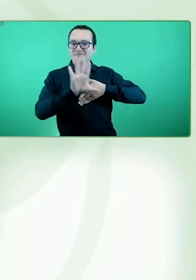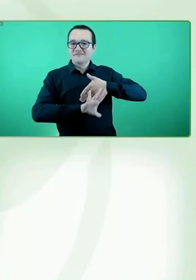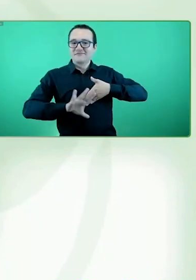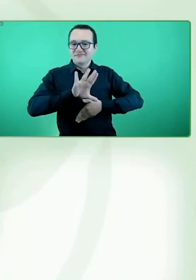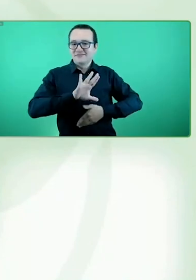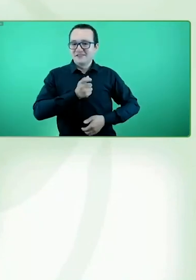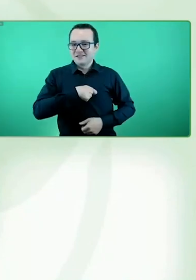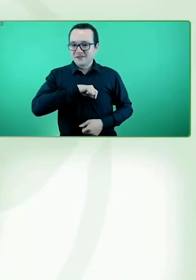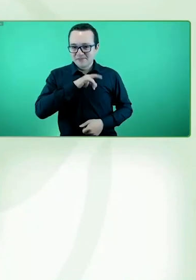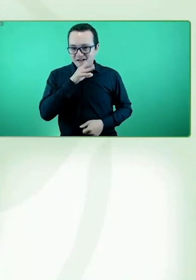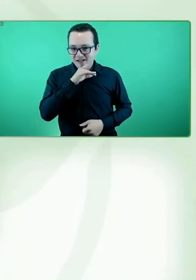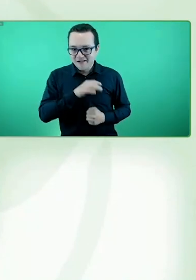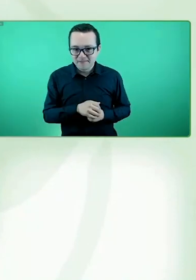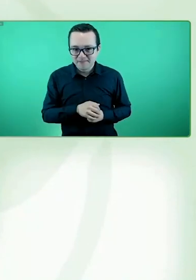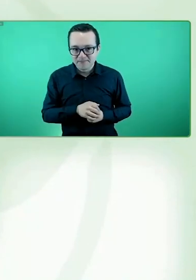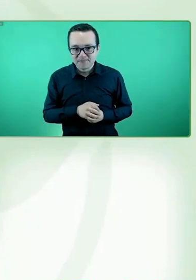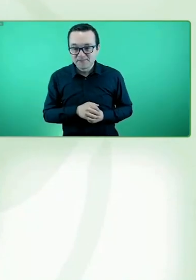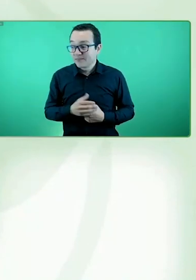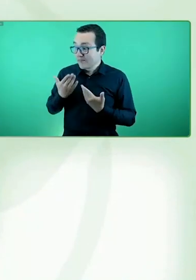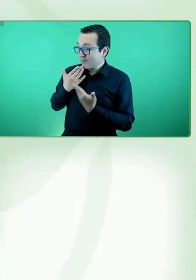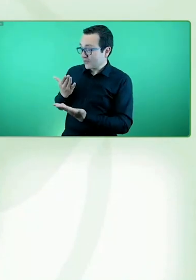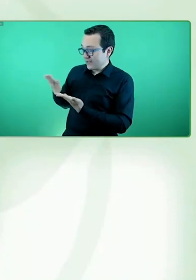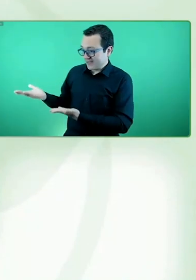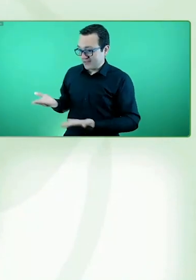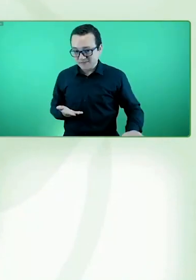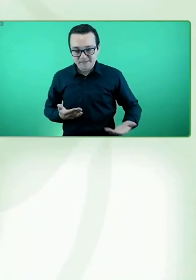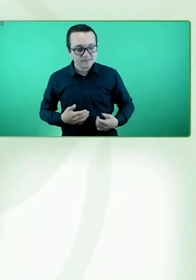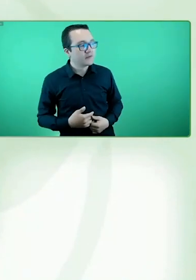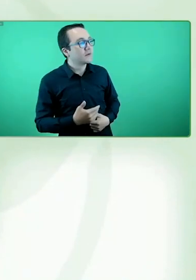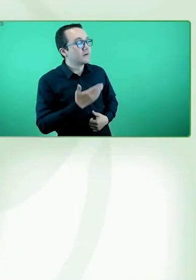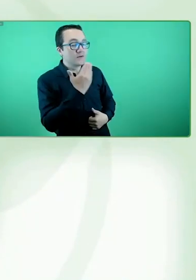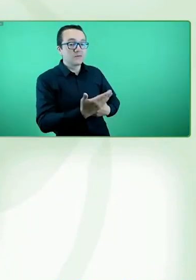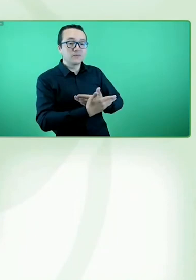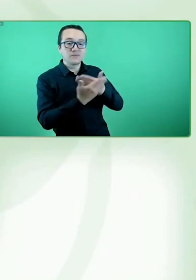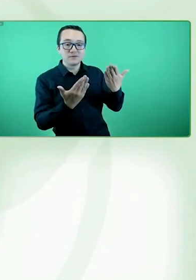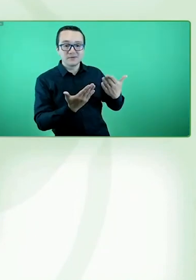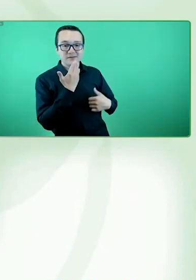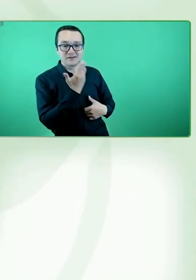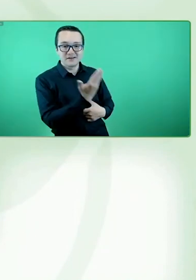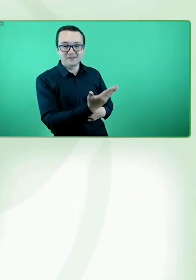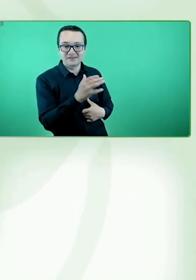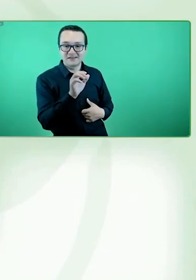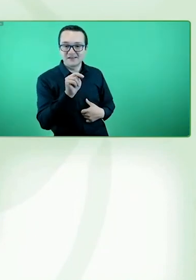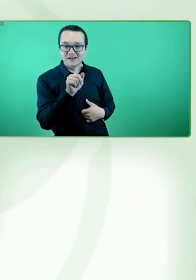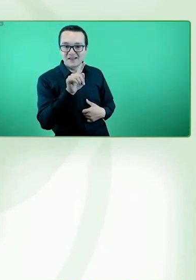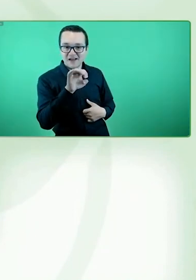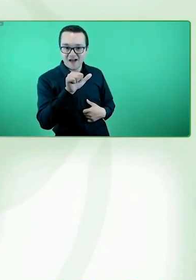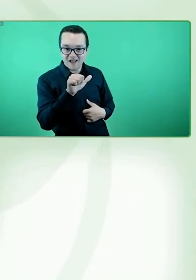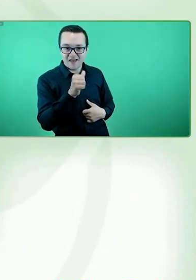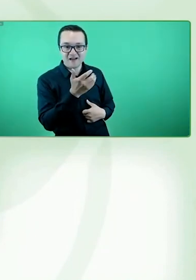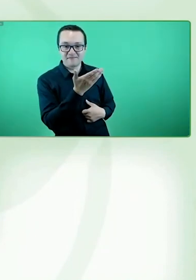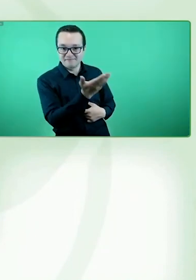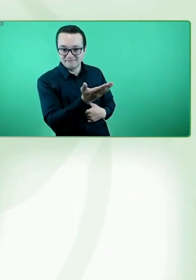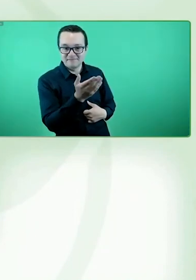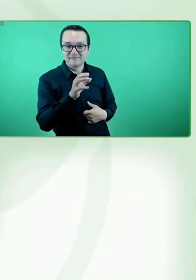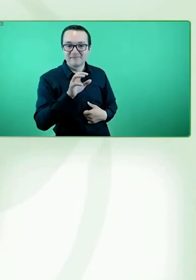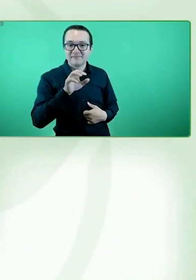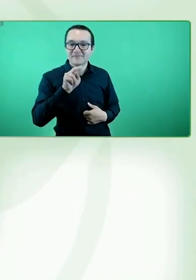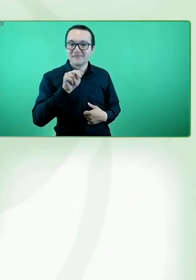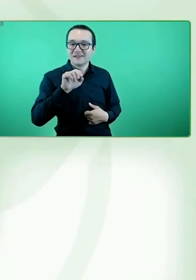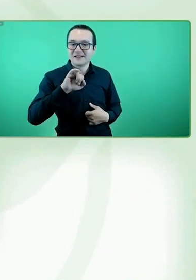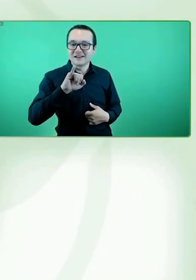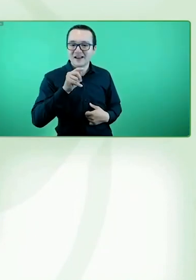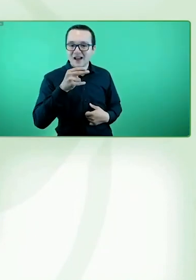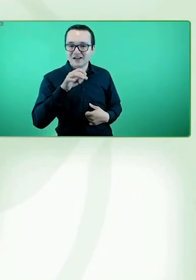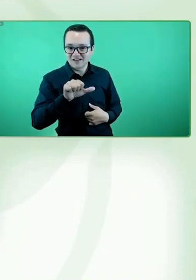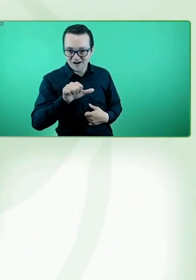Buenos días. Muchas gracias, Natalia. Muchas gracias, María Ignacia. Para los que no me pueden